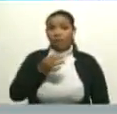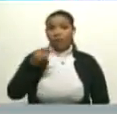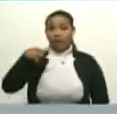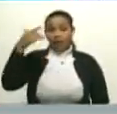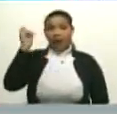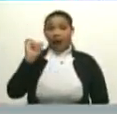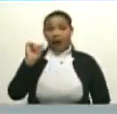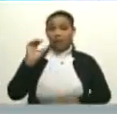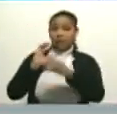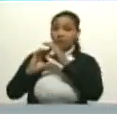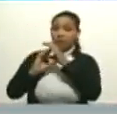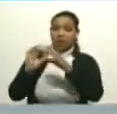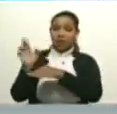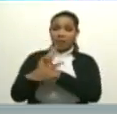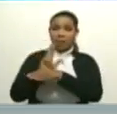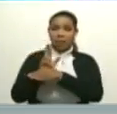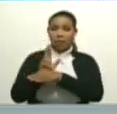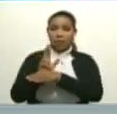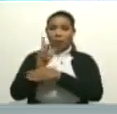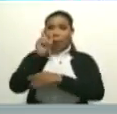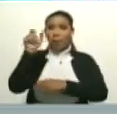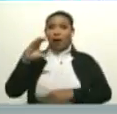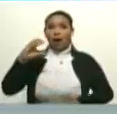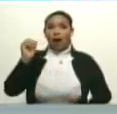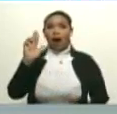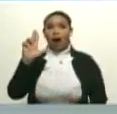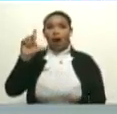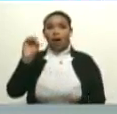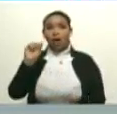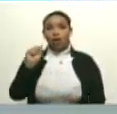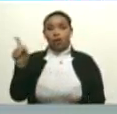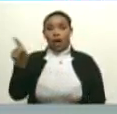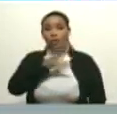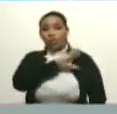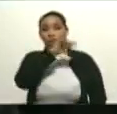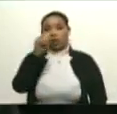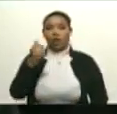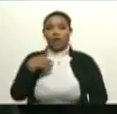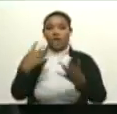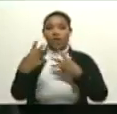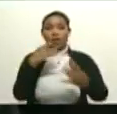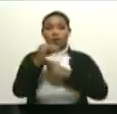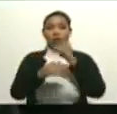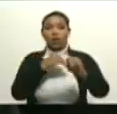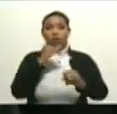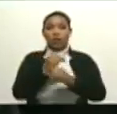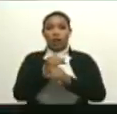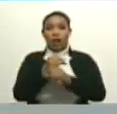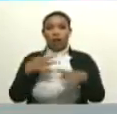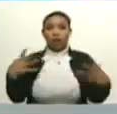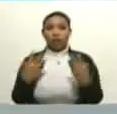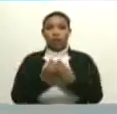conversaditos, pues, a Carlos Arroyo, director del Festival Internacional y de la Compañía Nacional Nacional de Teatro.